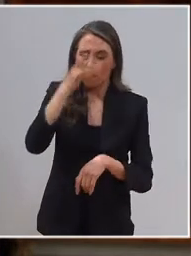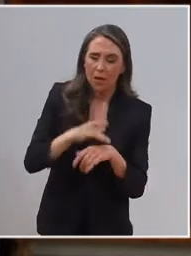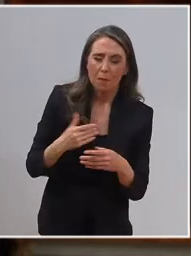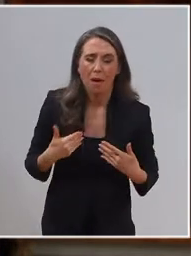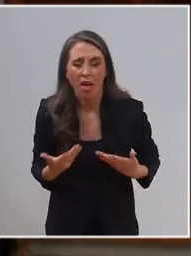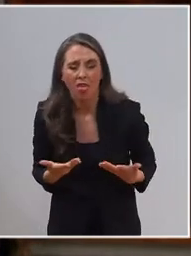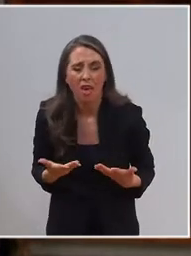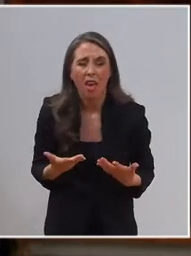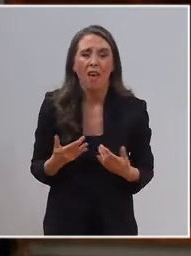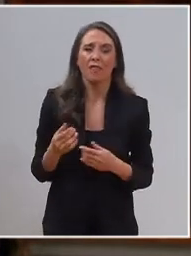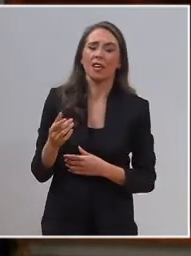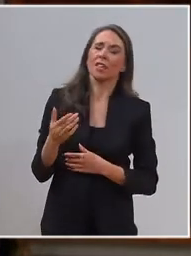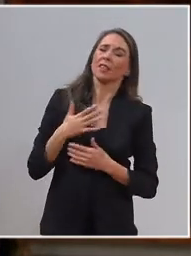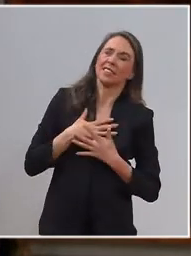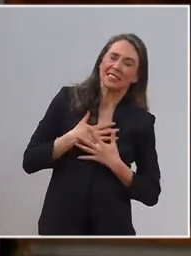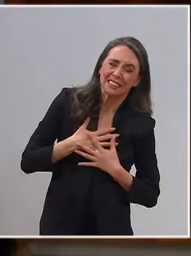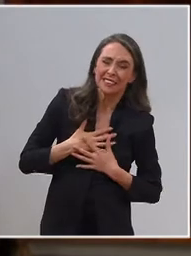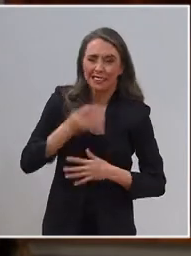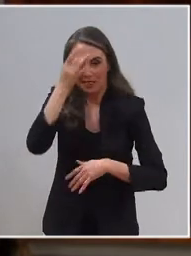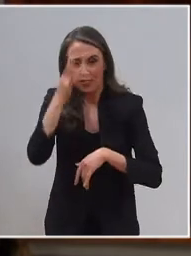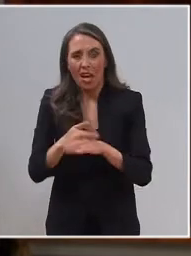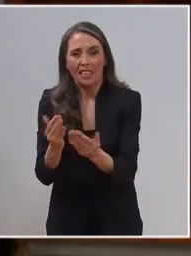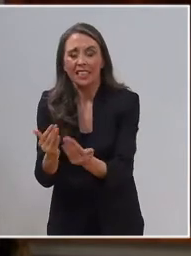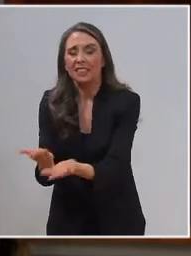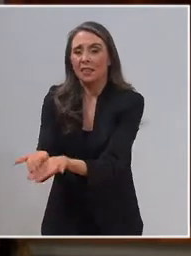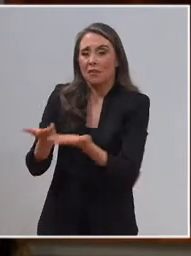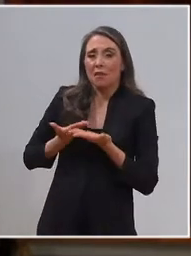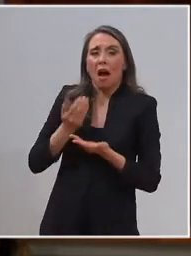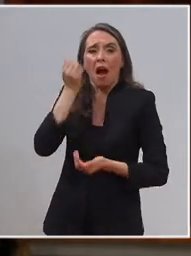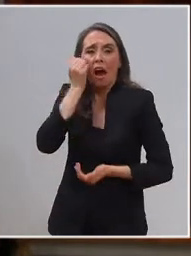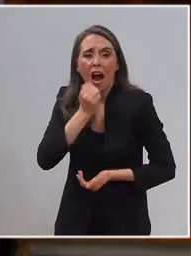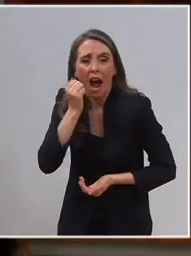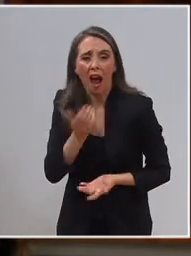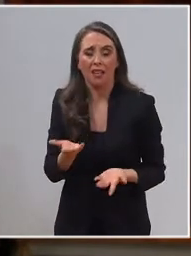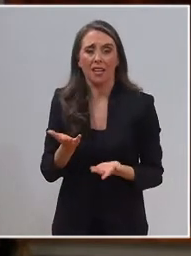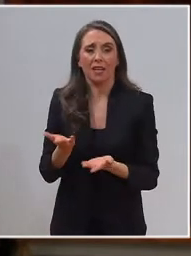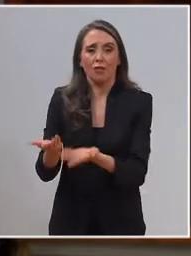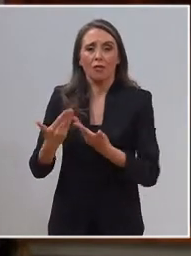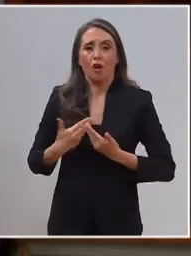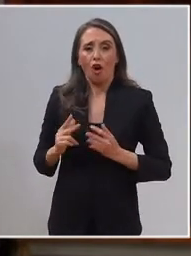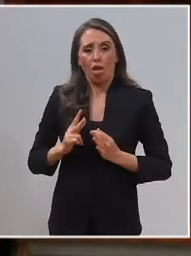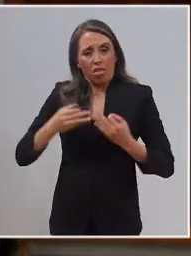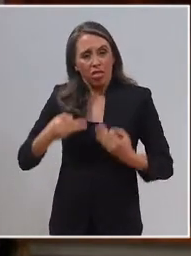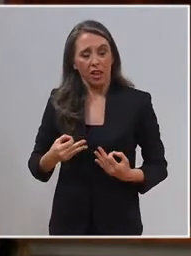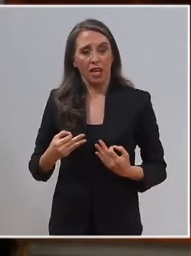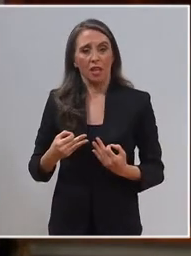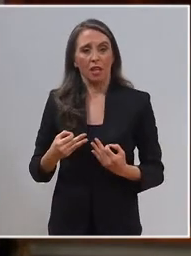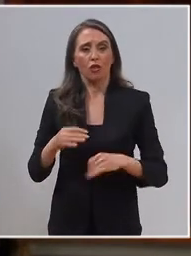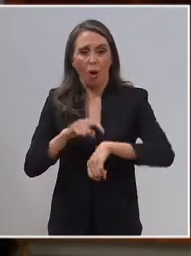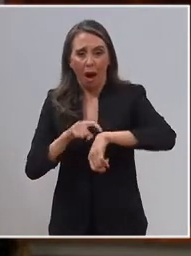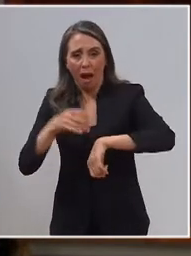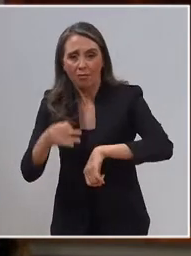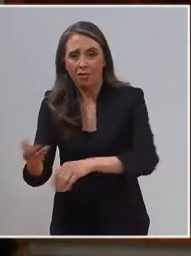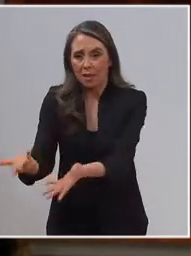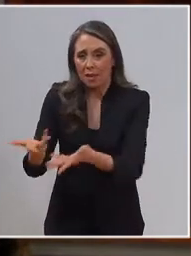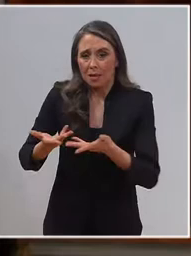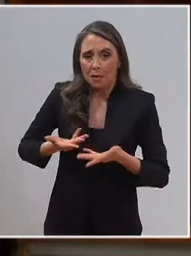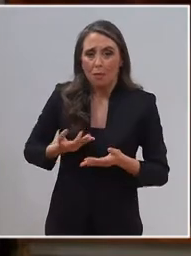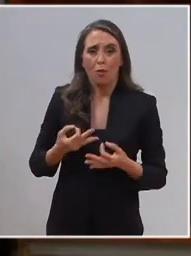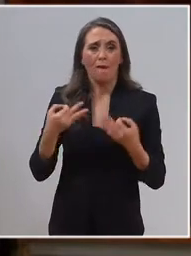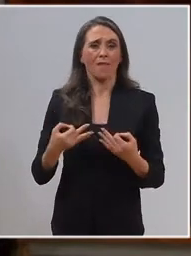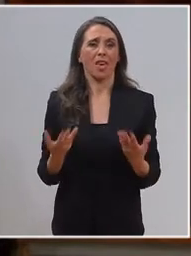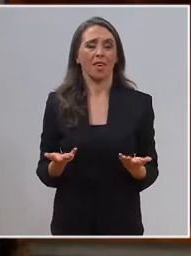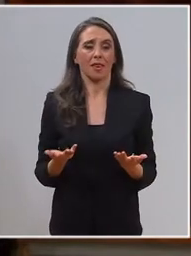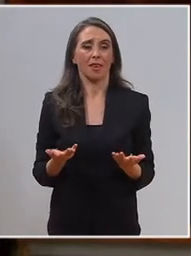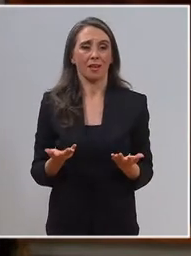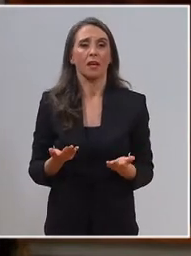está débil, vulnerable, y es cuando más necesitan que la traten con cariño, con dignidad, con oportunidad y con eficacia